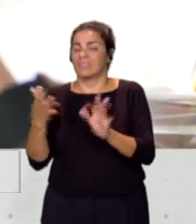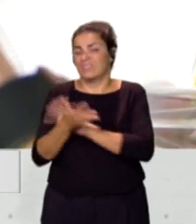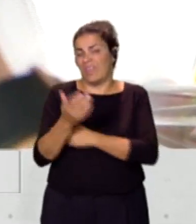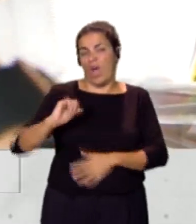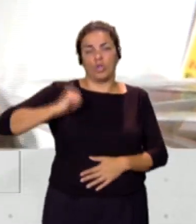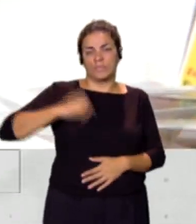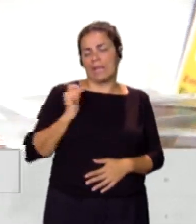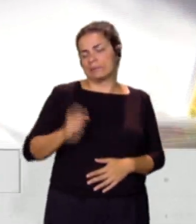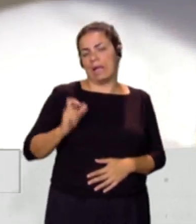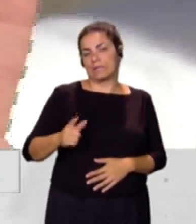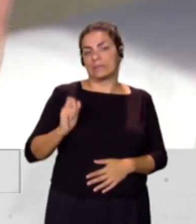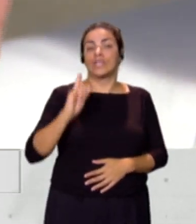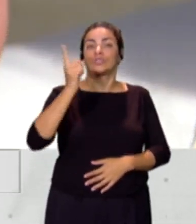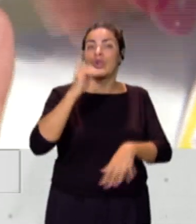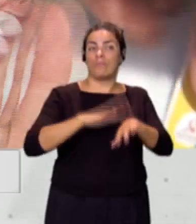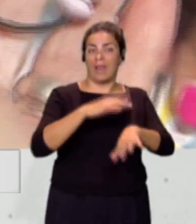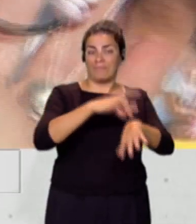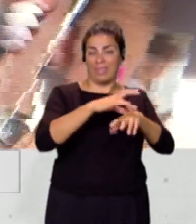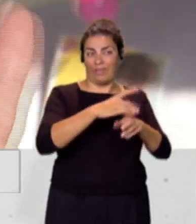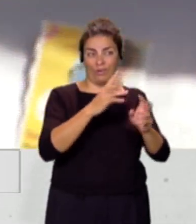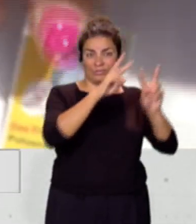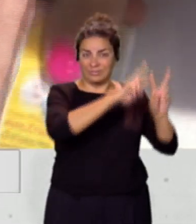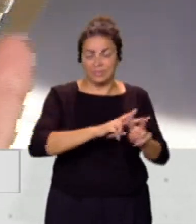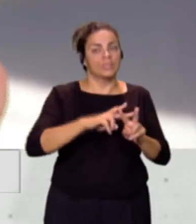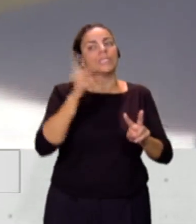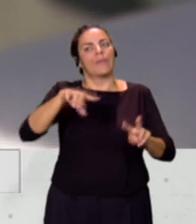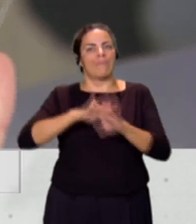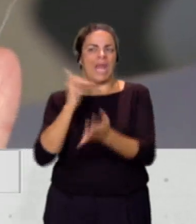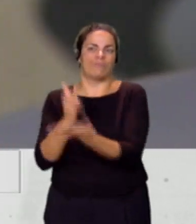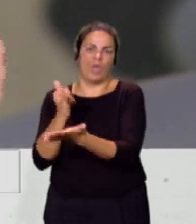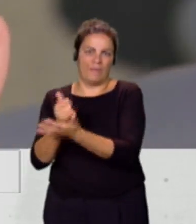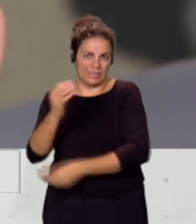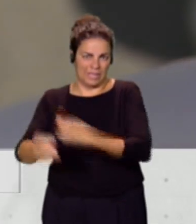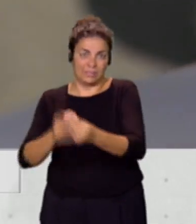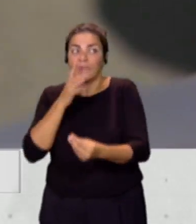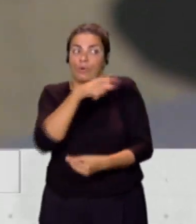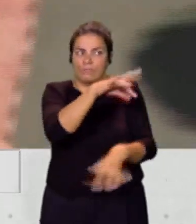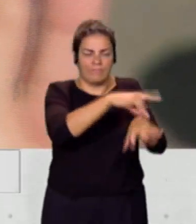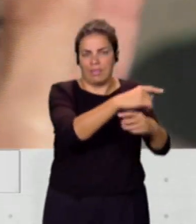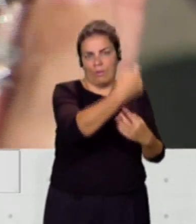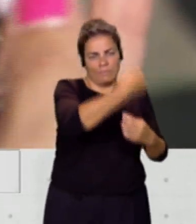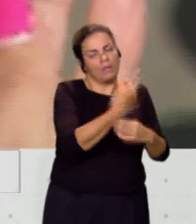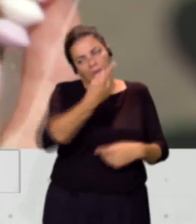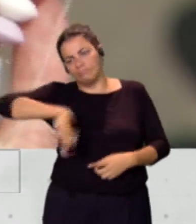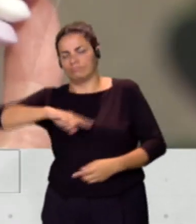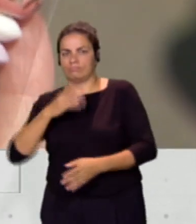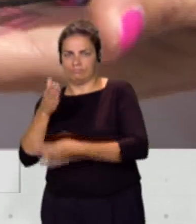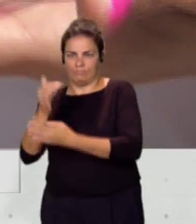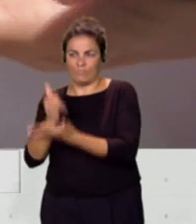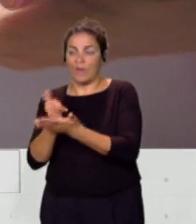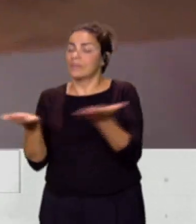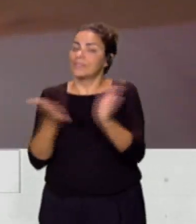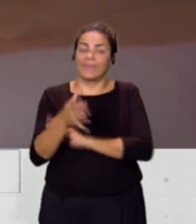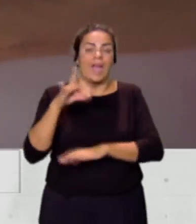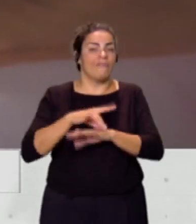especialistas, sino para hacer las pruebas que estos especialistas nos mandan. Entonces, es una enfermedad que tiene un protocolo a seguir y que